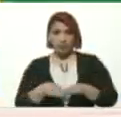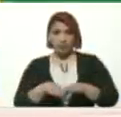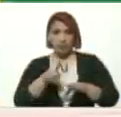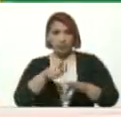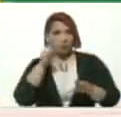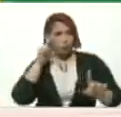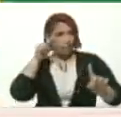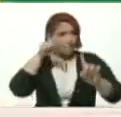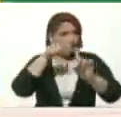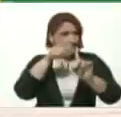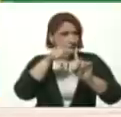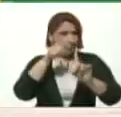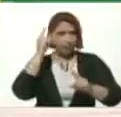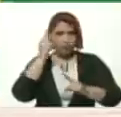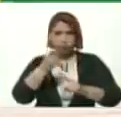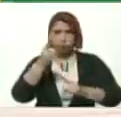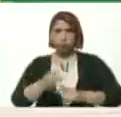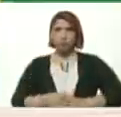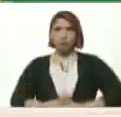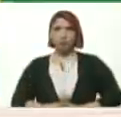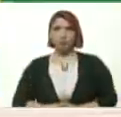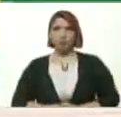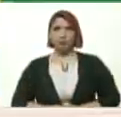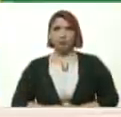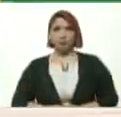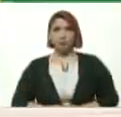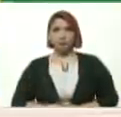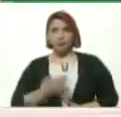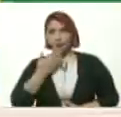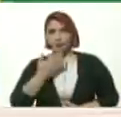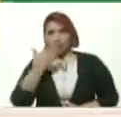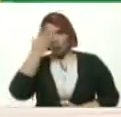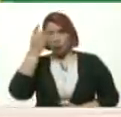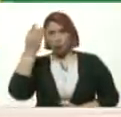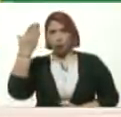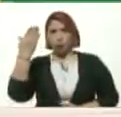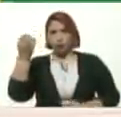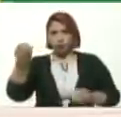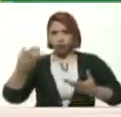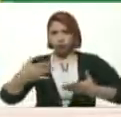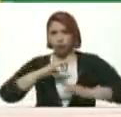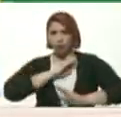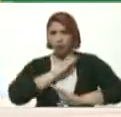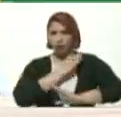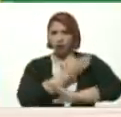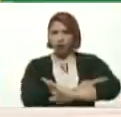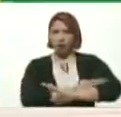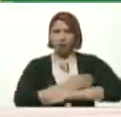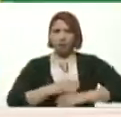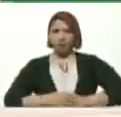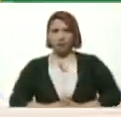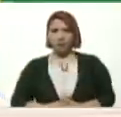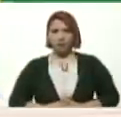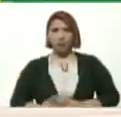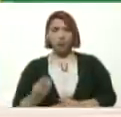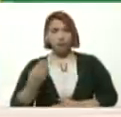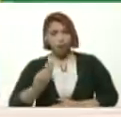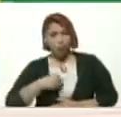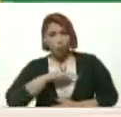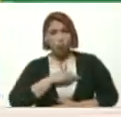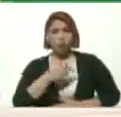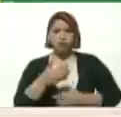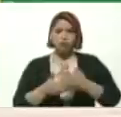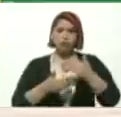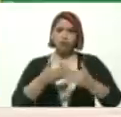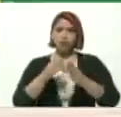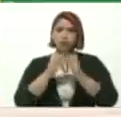meta Pido a Dios Que nos dé la fuerza Ya Vamos logrando Todas las